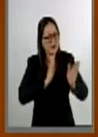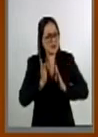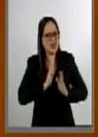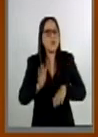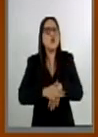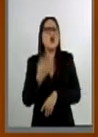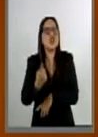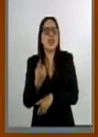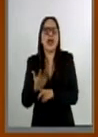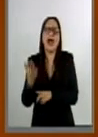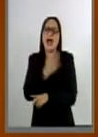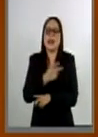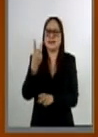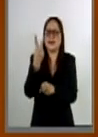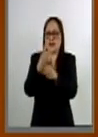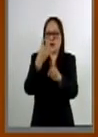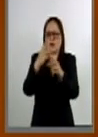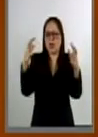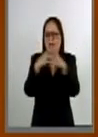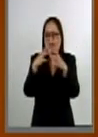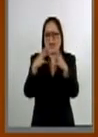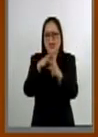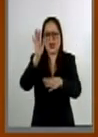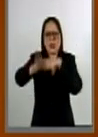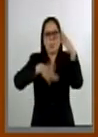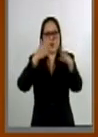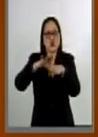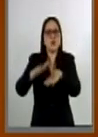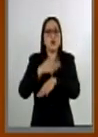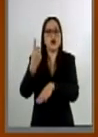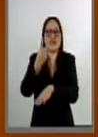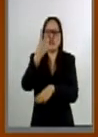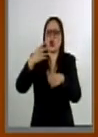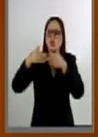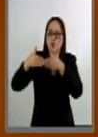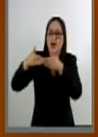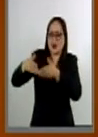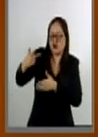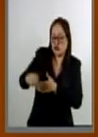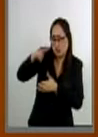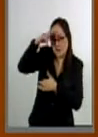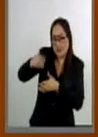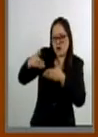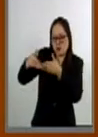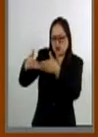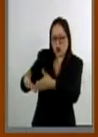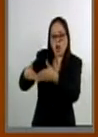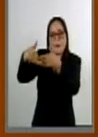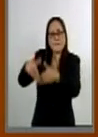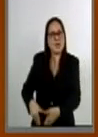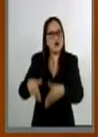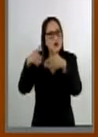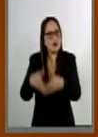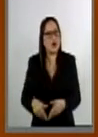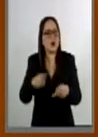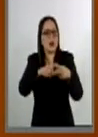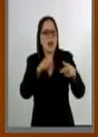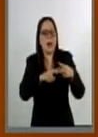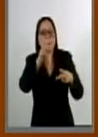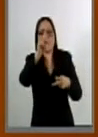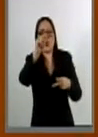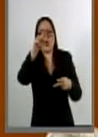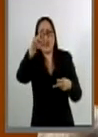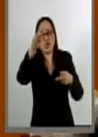Segunda Guerra Mundial ante el hundimiento de dos barcos petroleros nacionales, Potrero del Llano y el Faja de Oro.